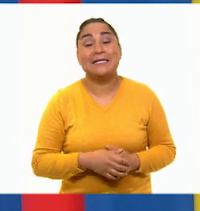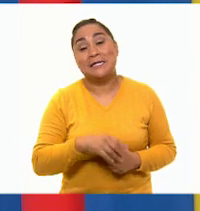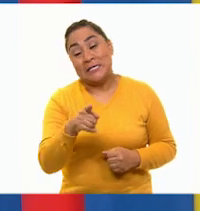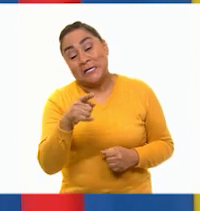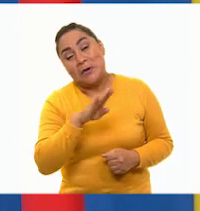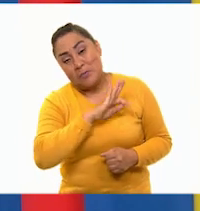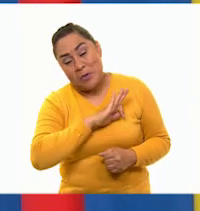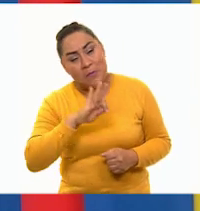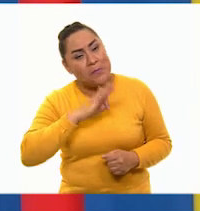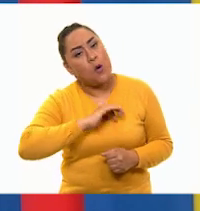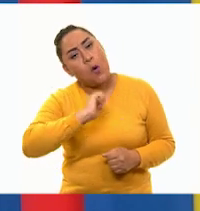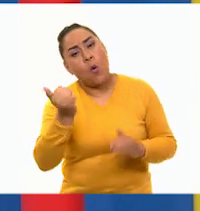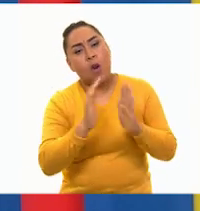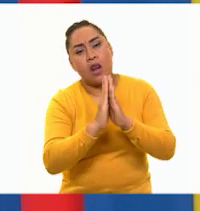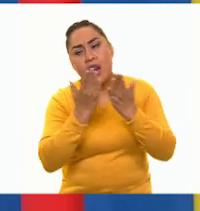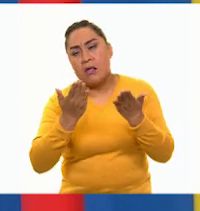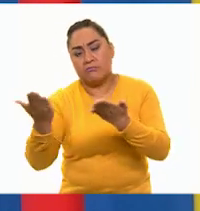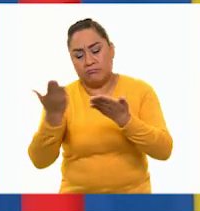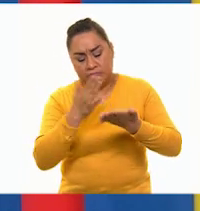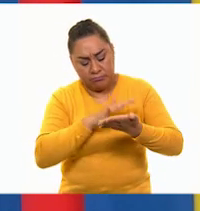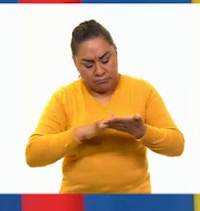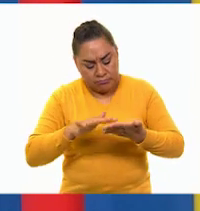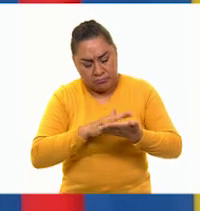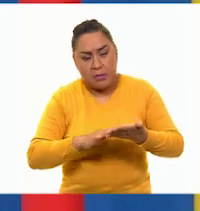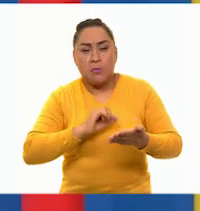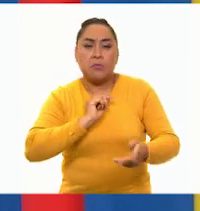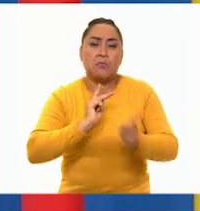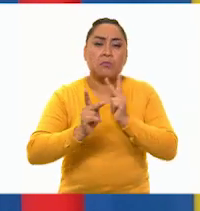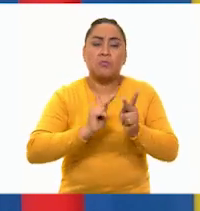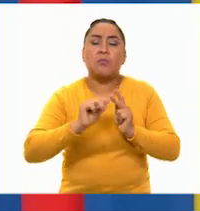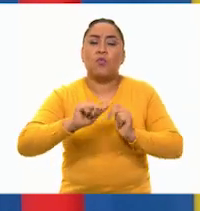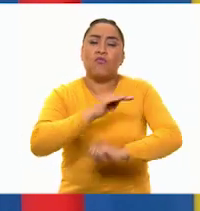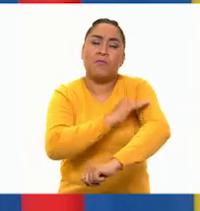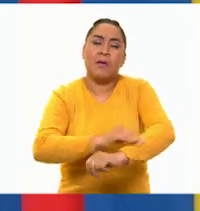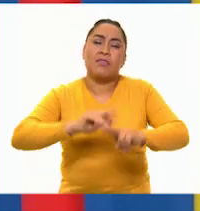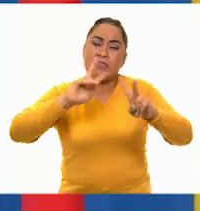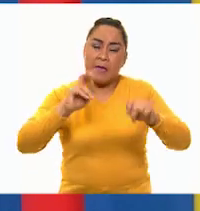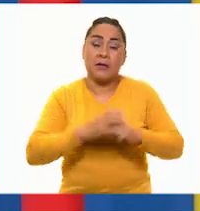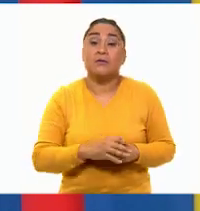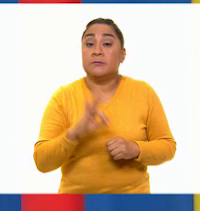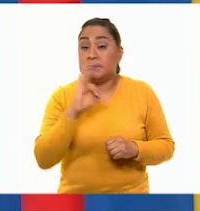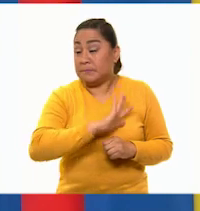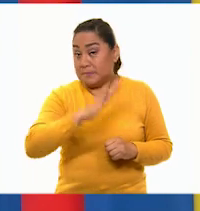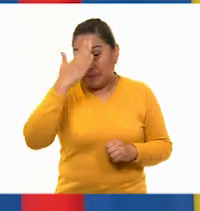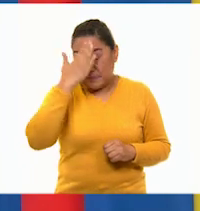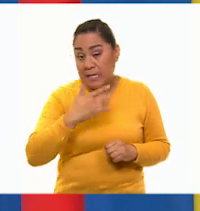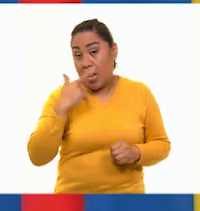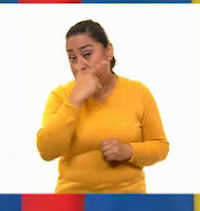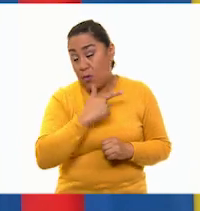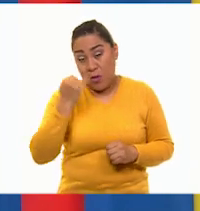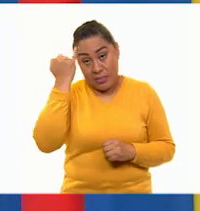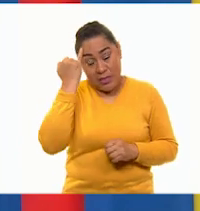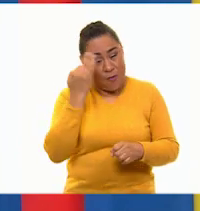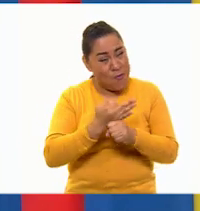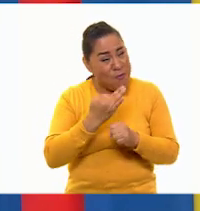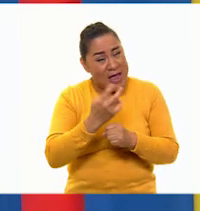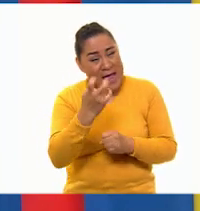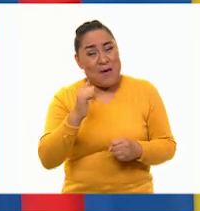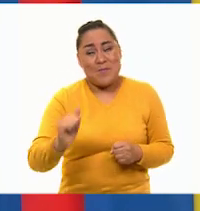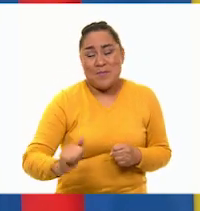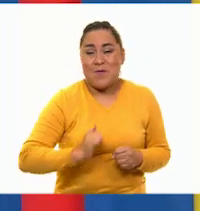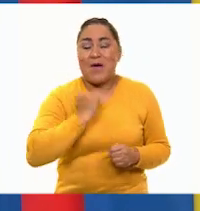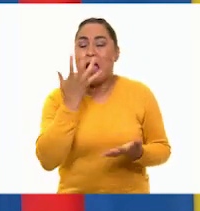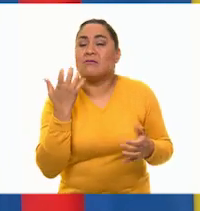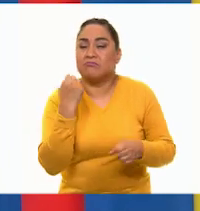te es posible, consulta otros libros y comenta el tema de hoy con tu familia. Si tienes la fortuna de hablar una lengua indígena, aprovecha este